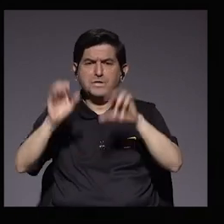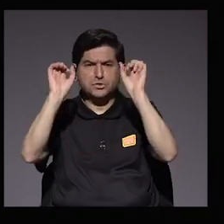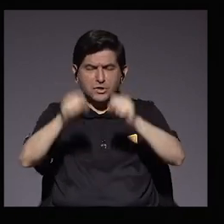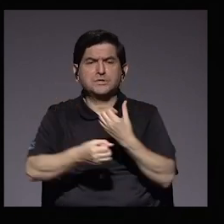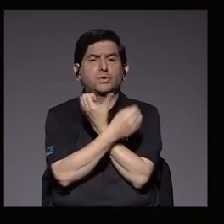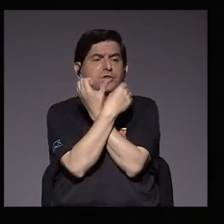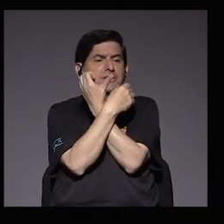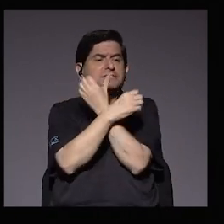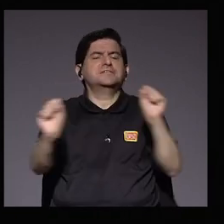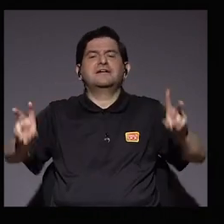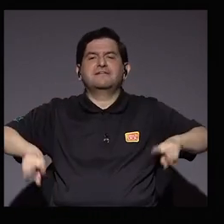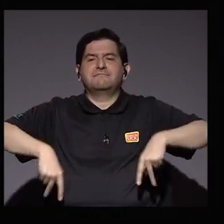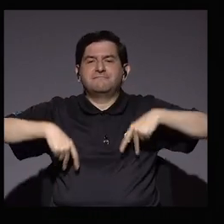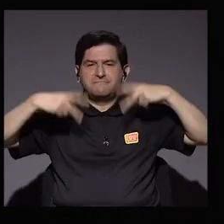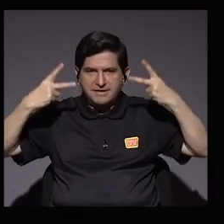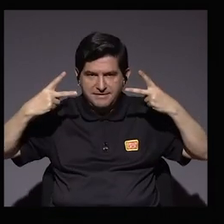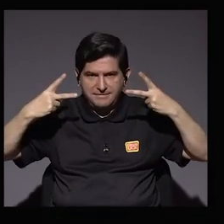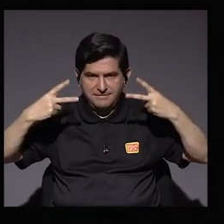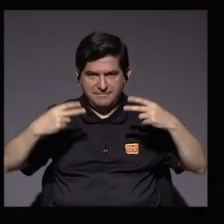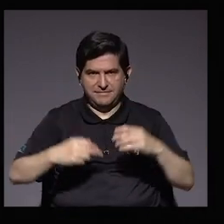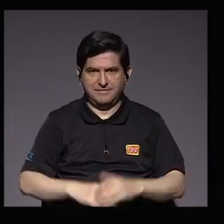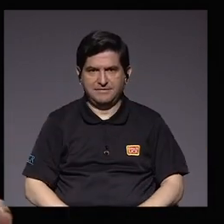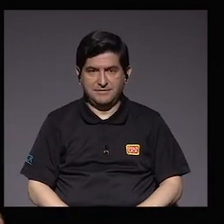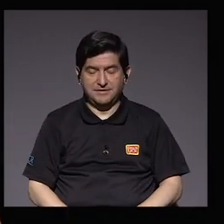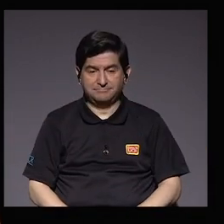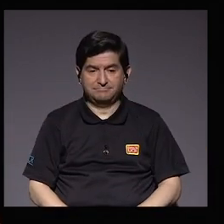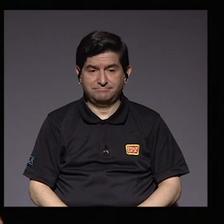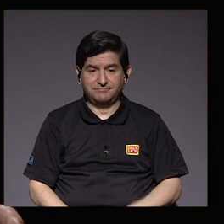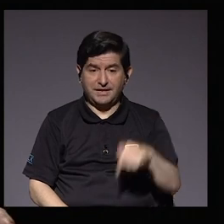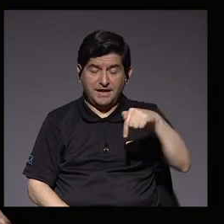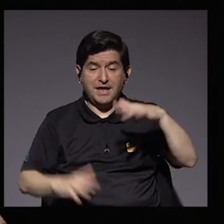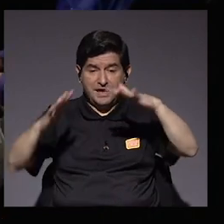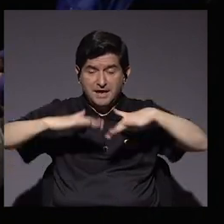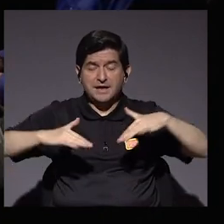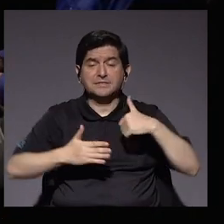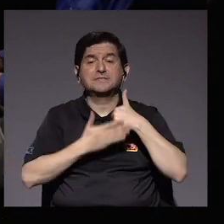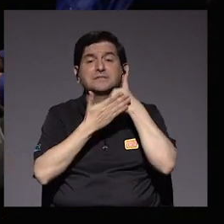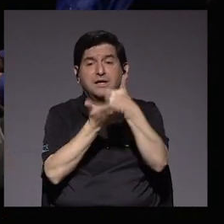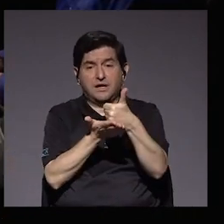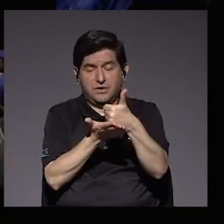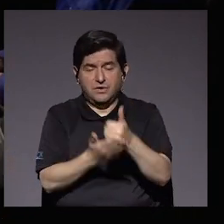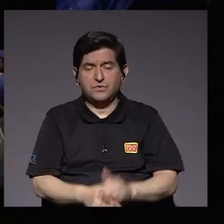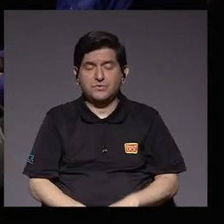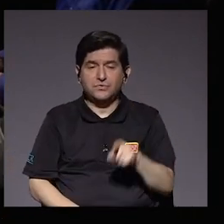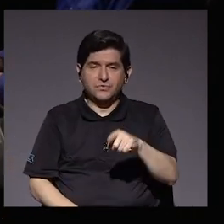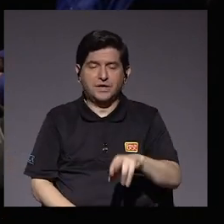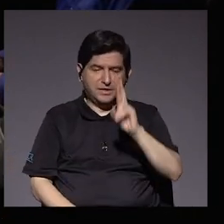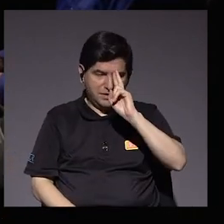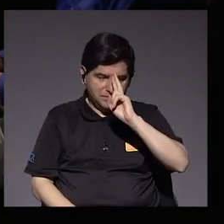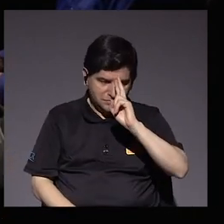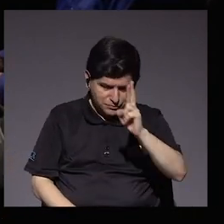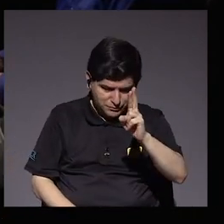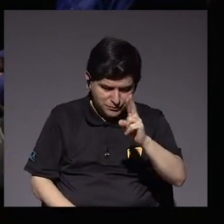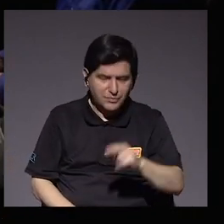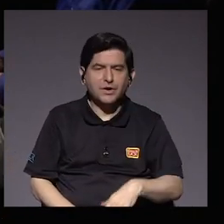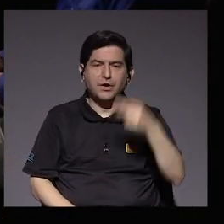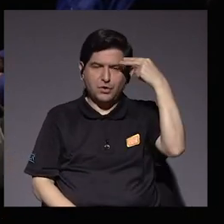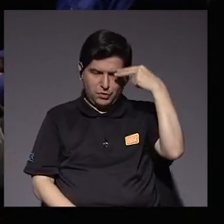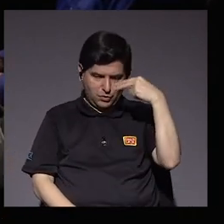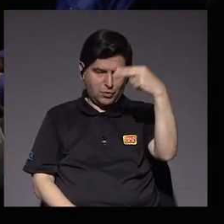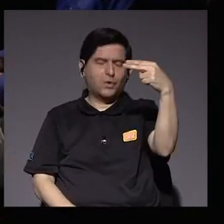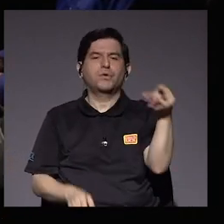puedan salvar su vida. Sirva este espacio también para hacerle ese reconocimiento y ese